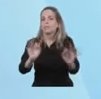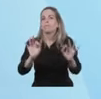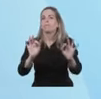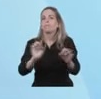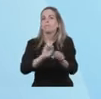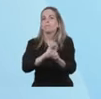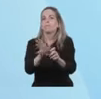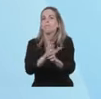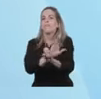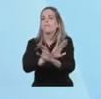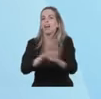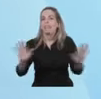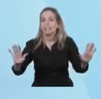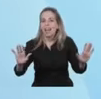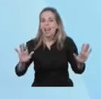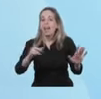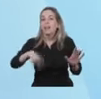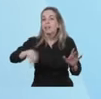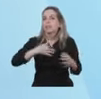Vamos a volver a vivir